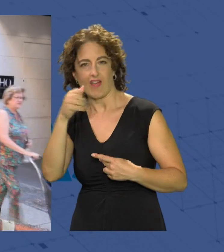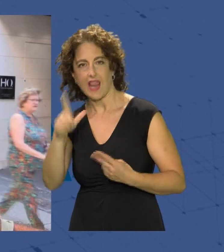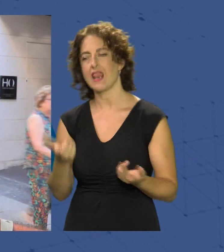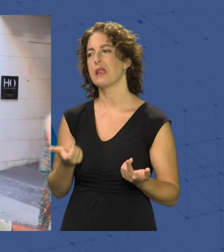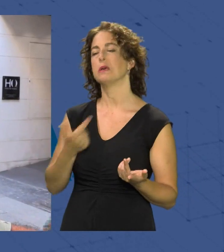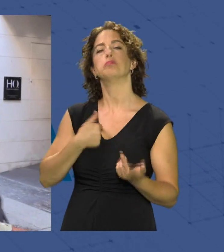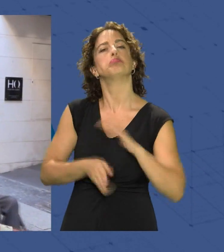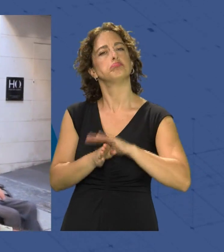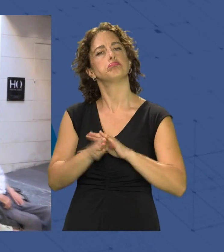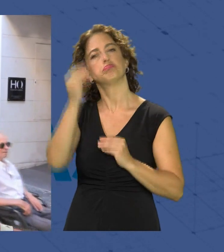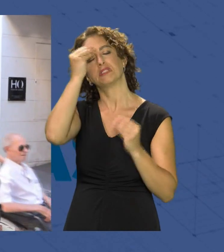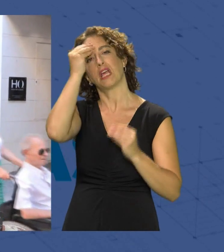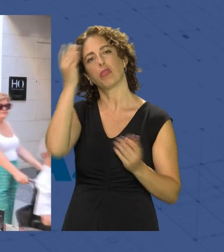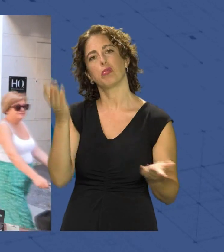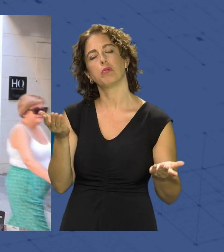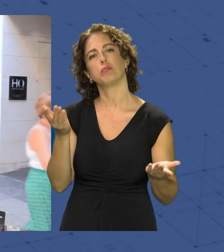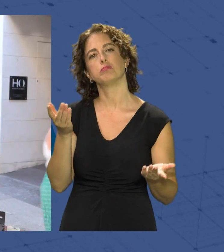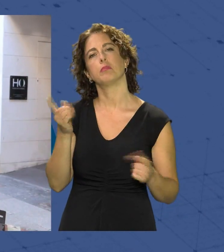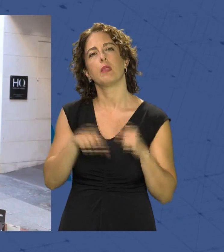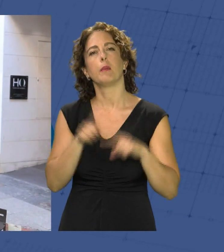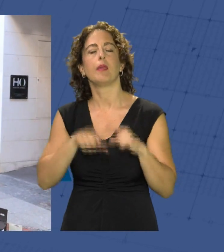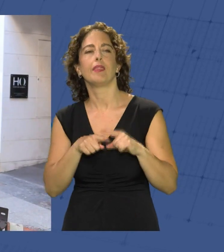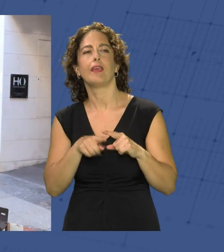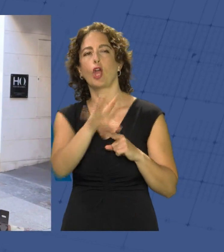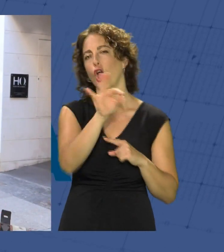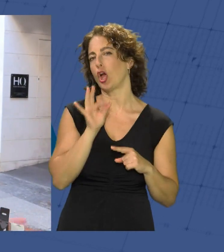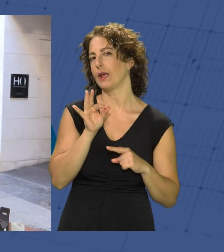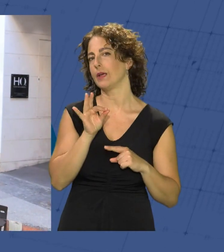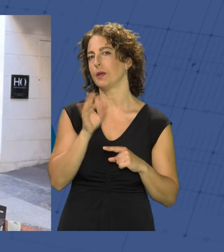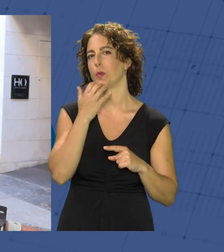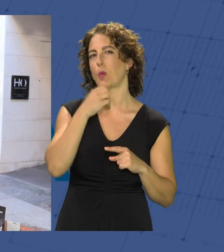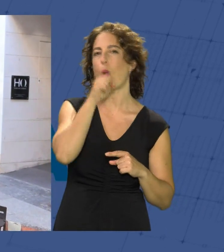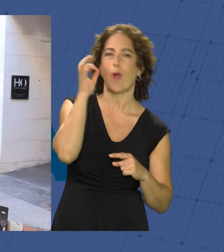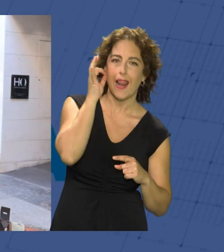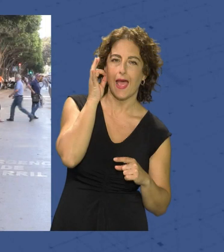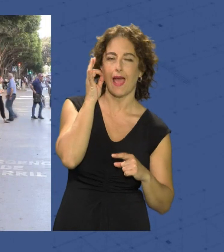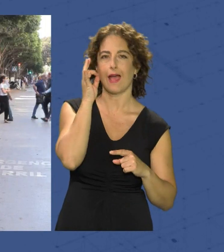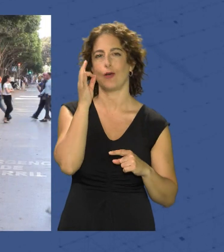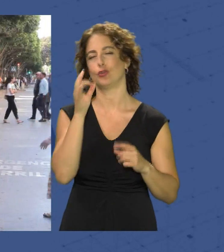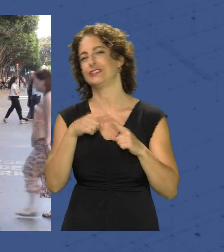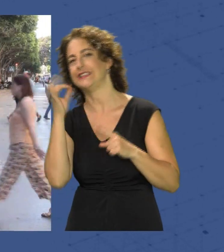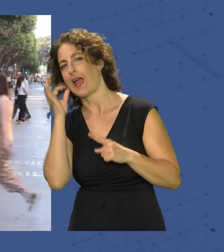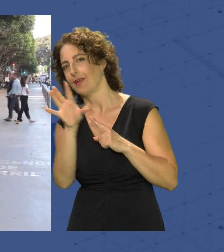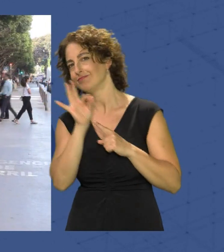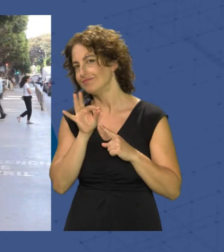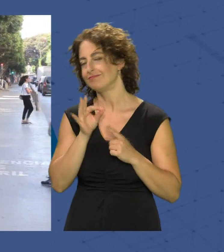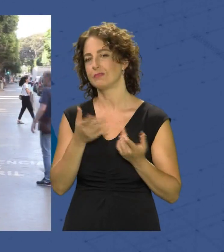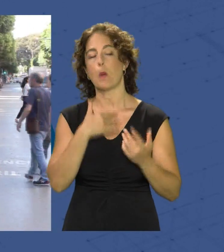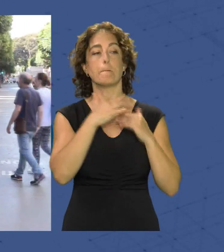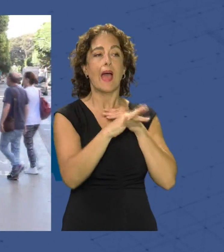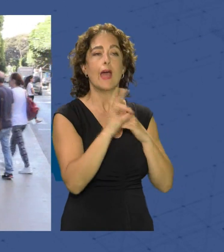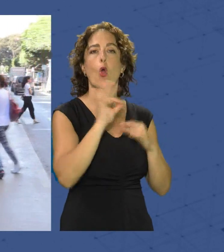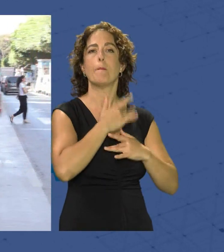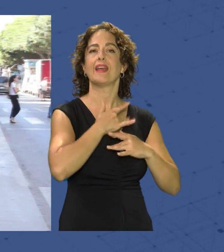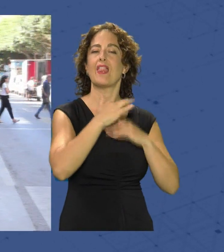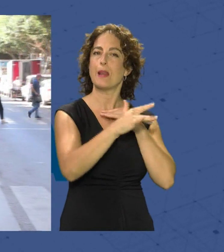sigo pensando que eso lo hace se suele hacer un poco cogiendo los nombres quizás de abuela o de tía curiosamente Mar o María del Mar